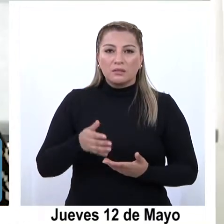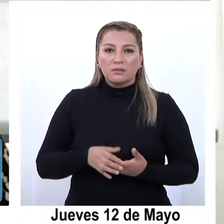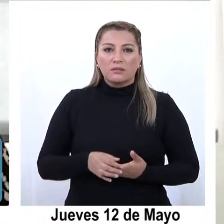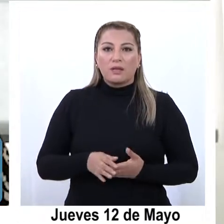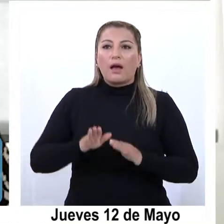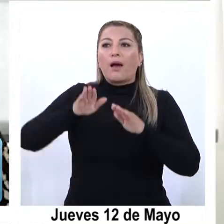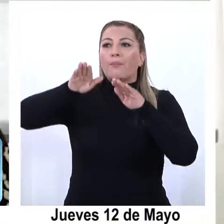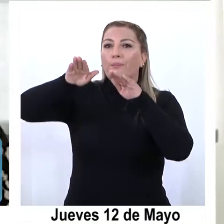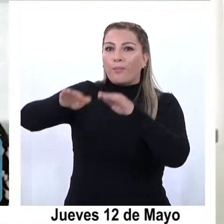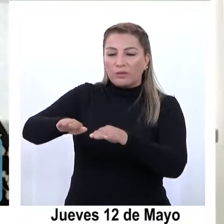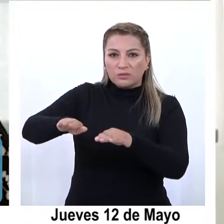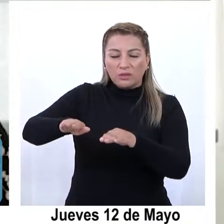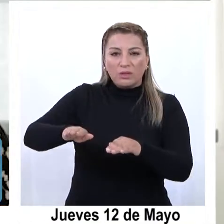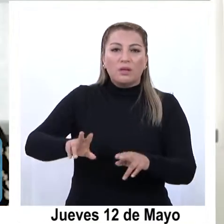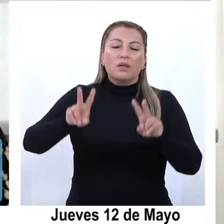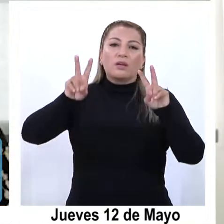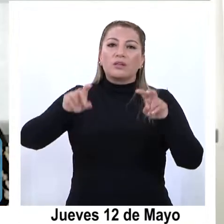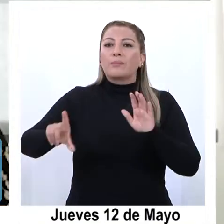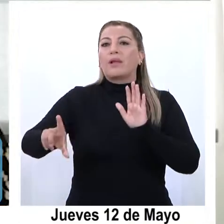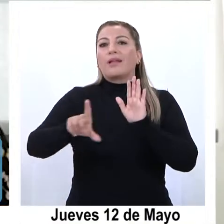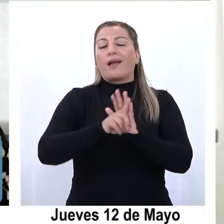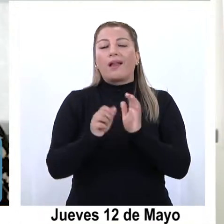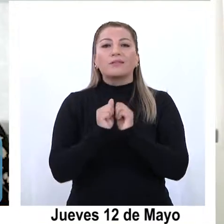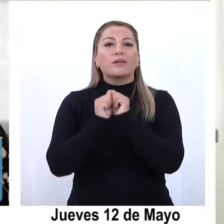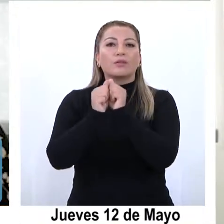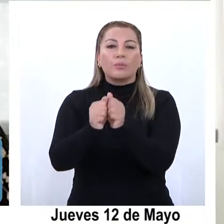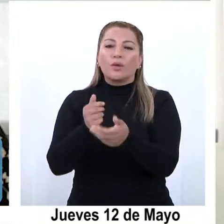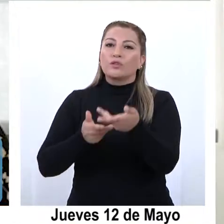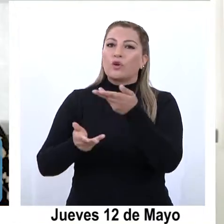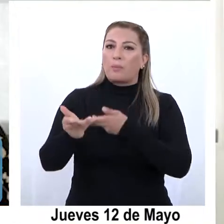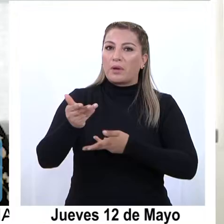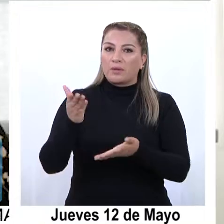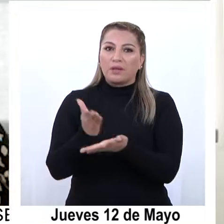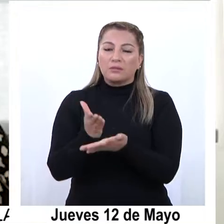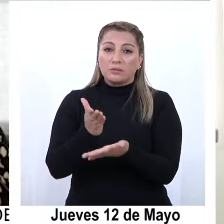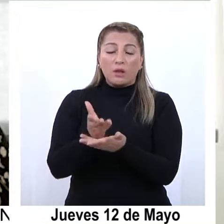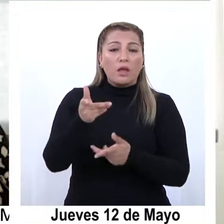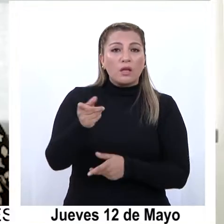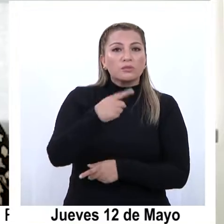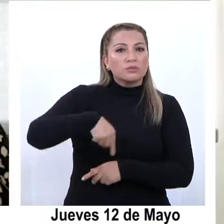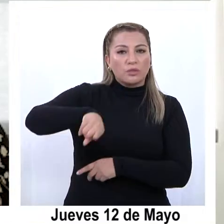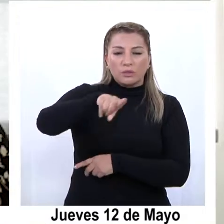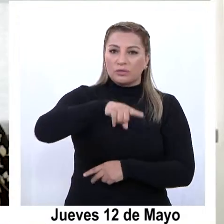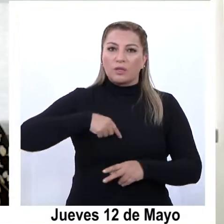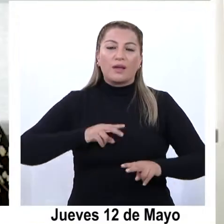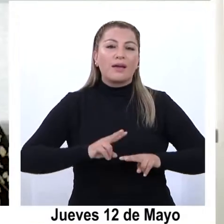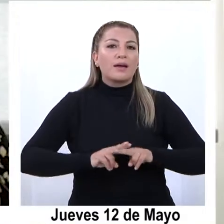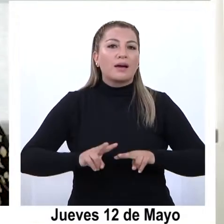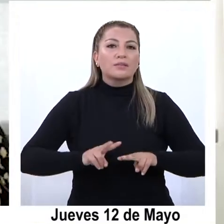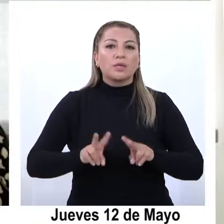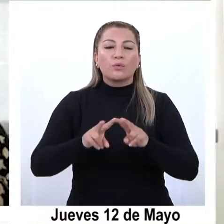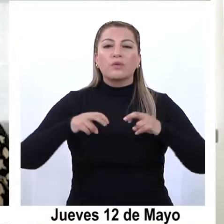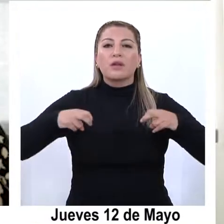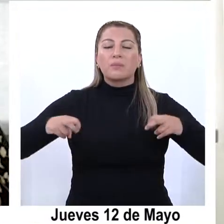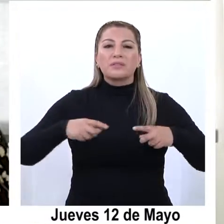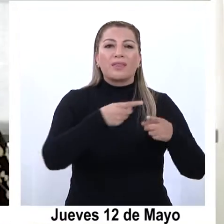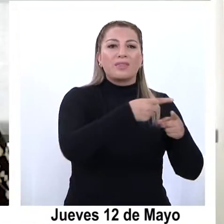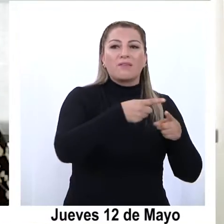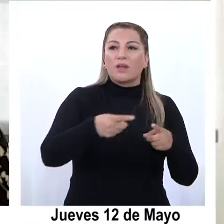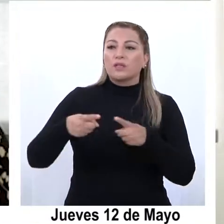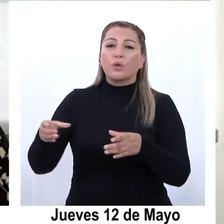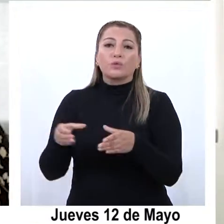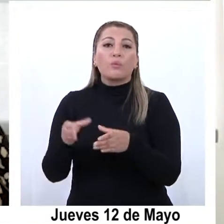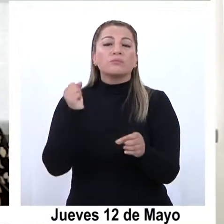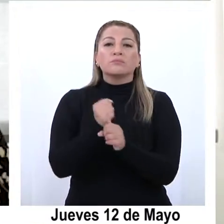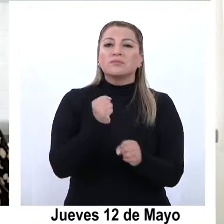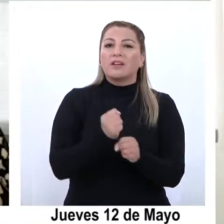entregarle los apoyos necesarios en materias legales, acompañamiento y convivencia escolar. Estamos gestionando una mesa intersectorial